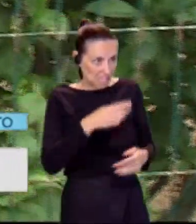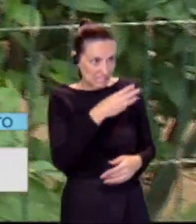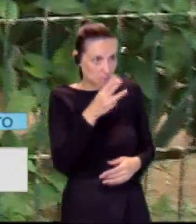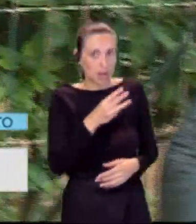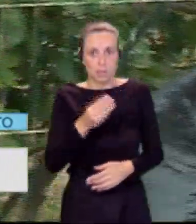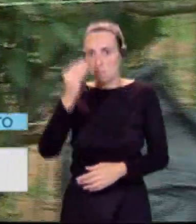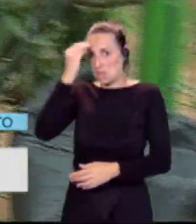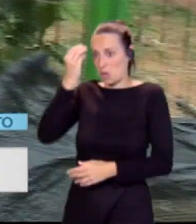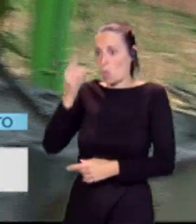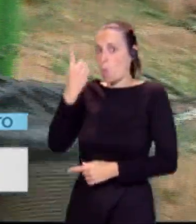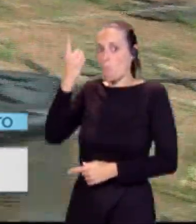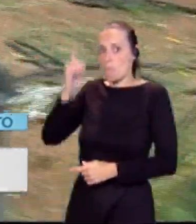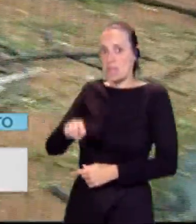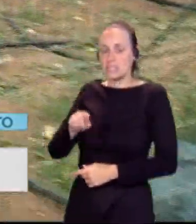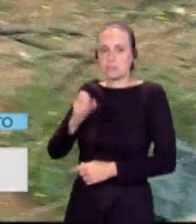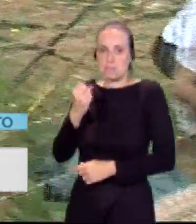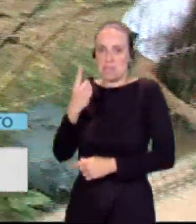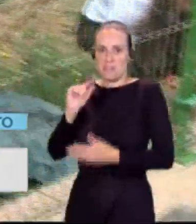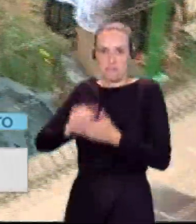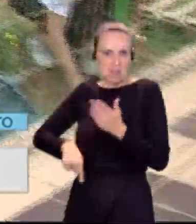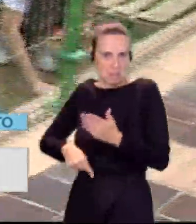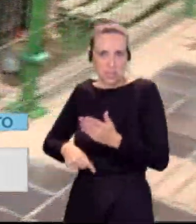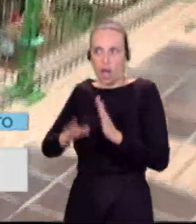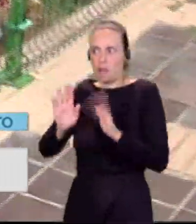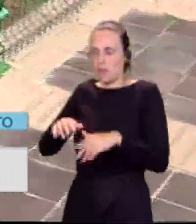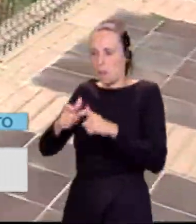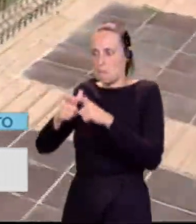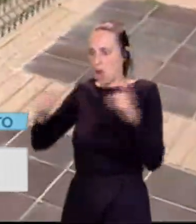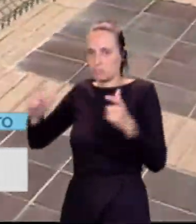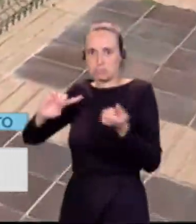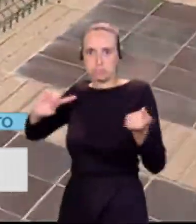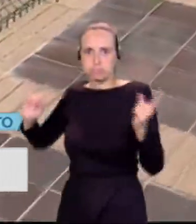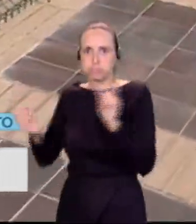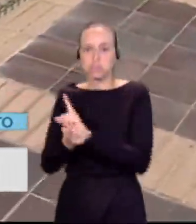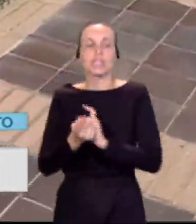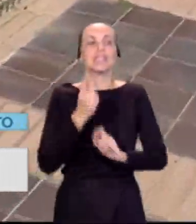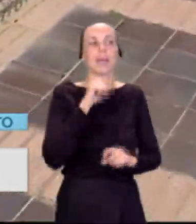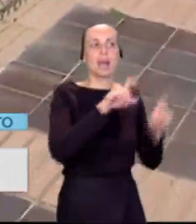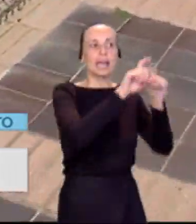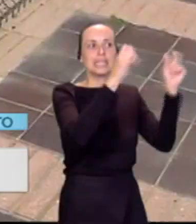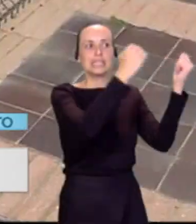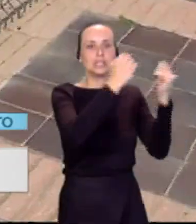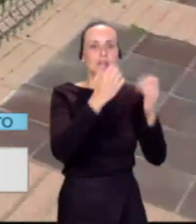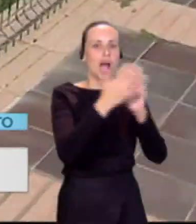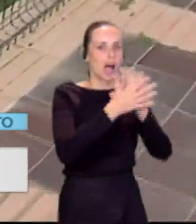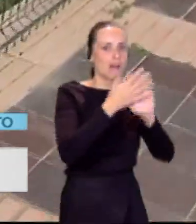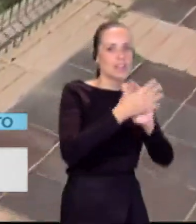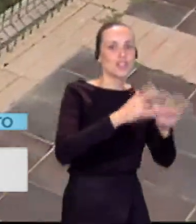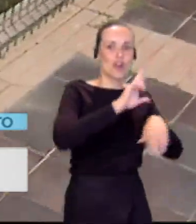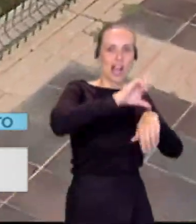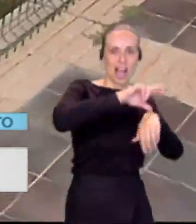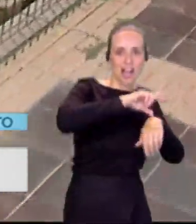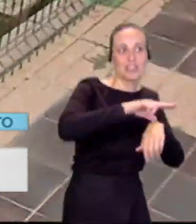Y vamos, menos de un mes, 40.000 firmas. La verdad que ha sido un cambio muy grande. Bueno, también han dado un paso con las instituciones, han hablado con el Cabildo, han hablado con el